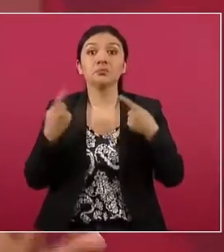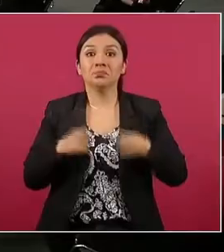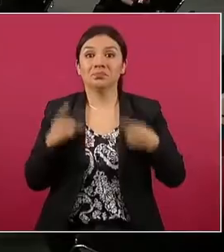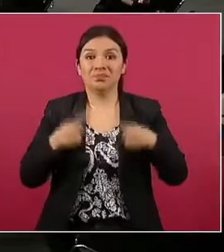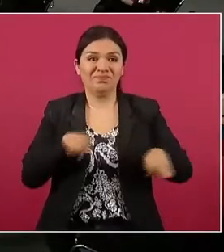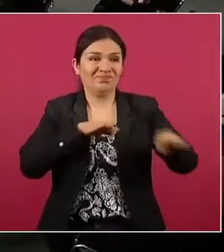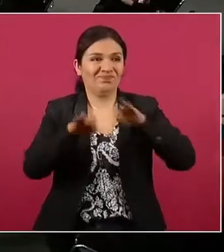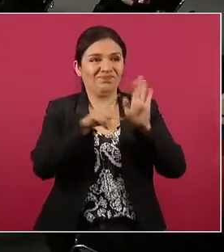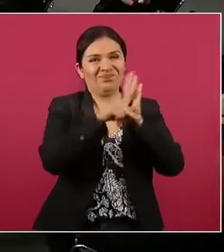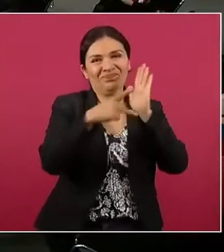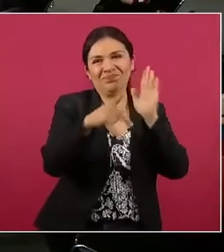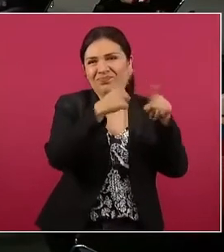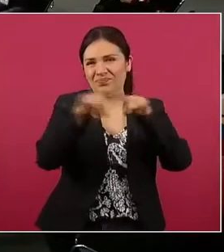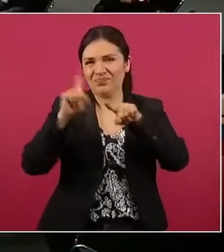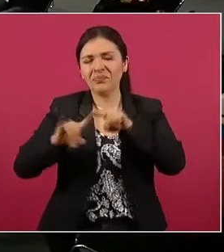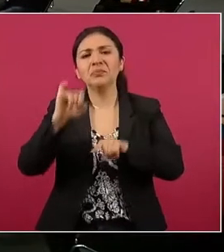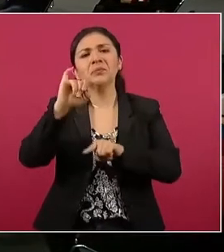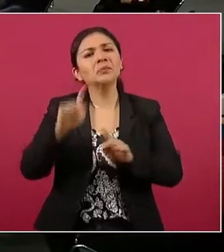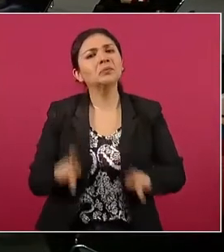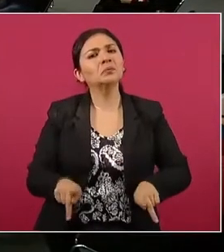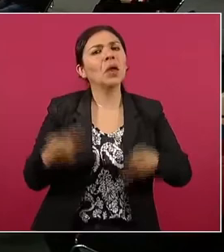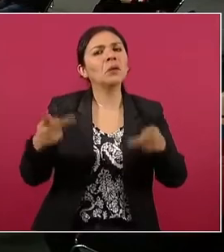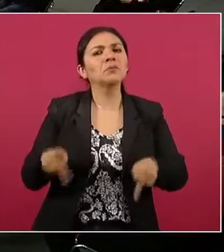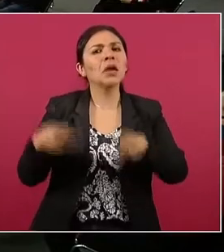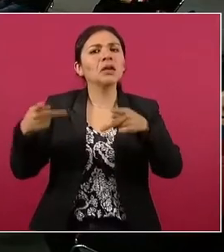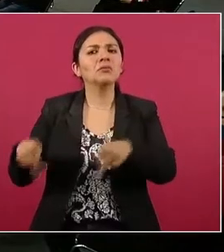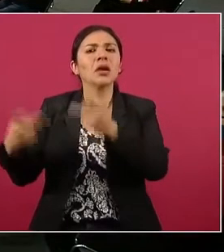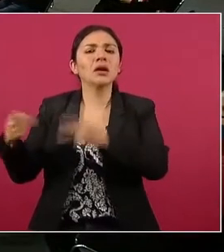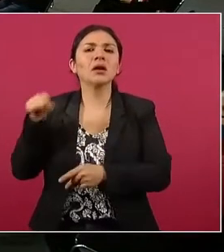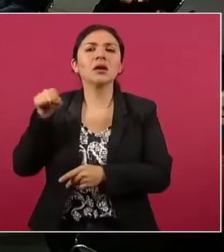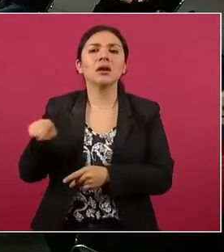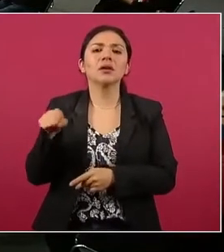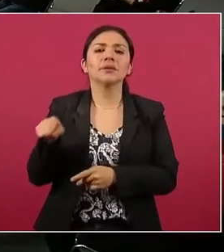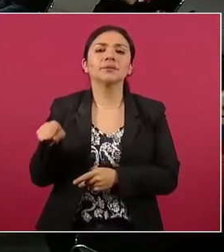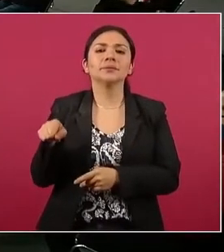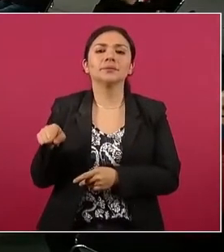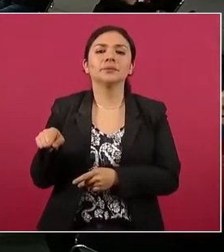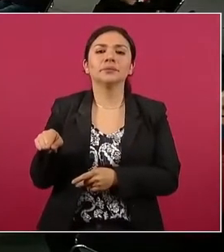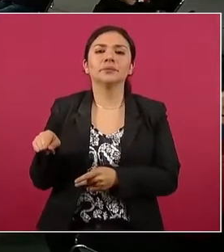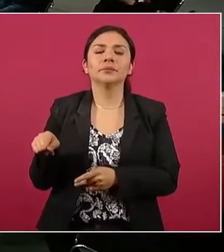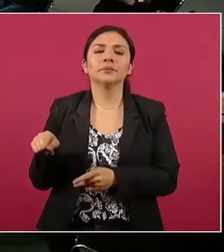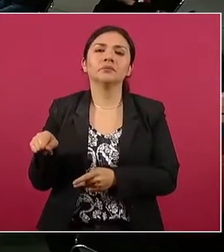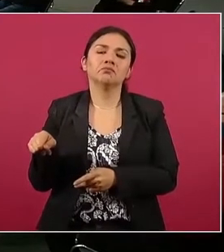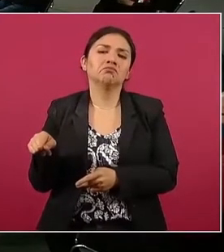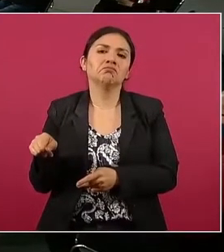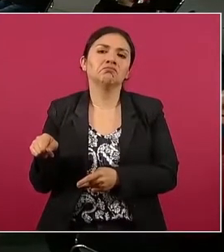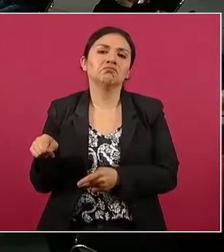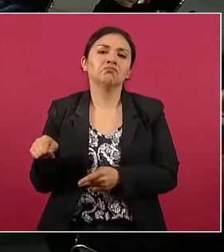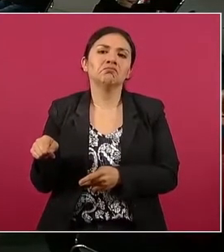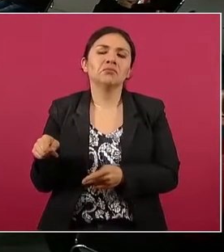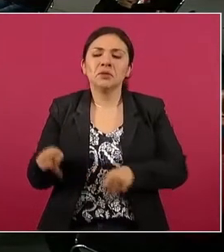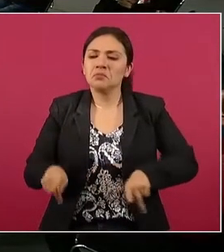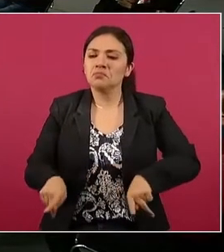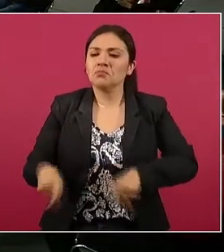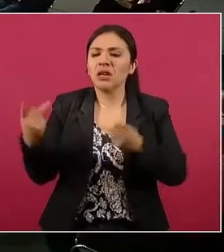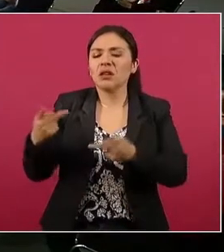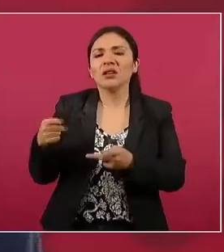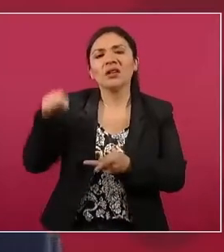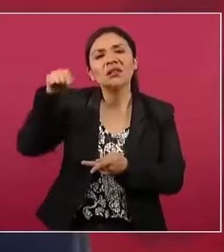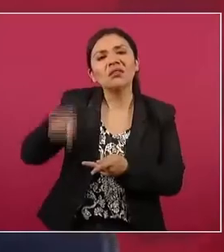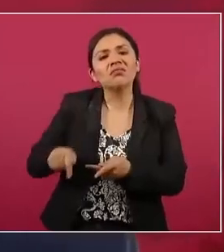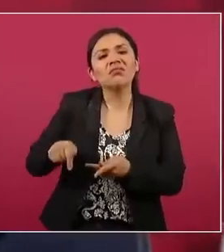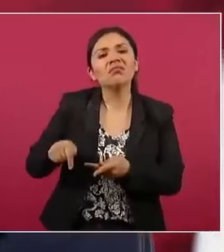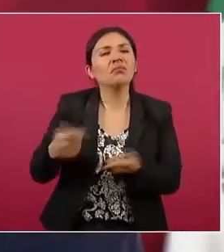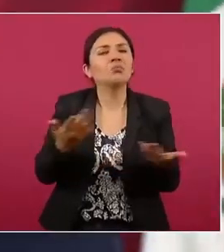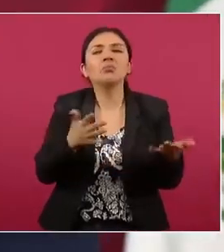paquetes, casi, casi